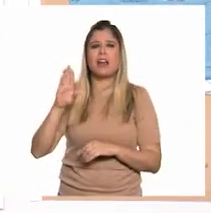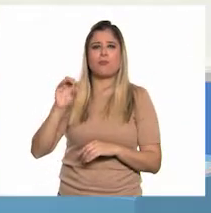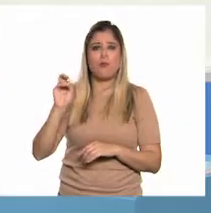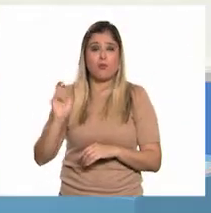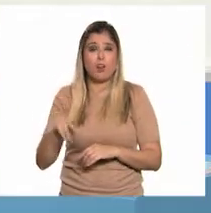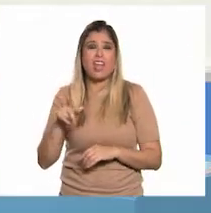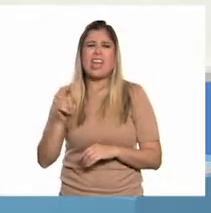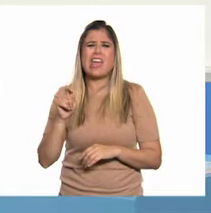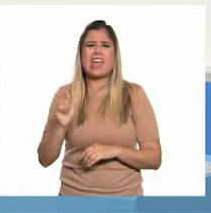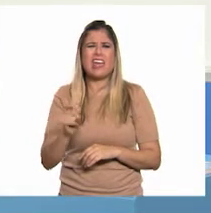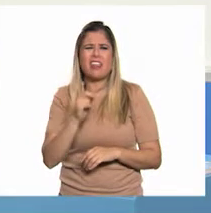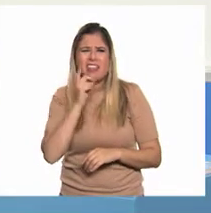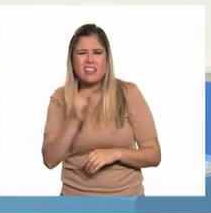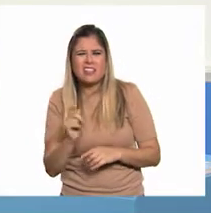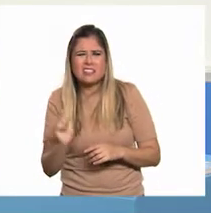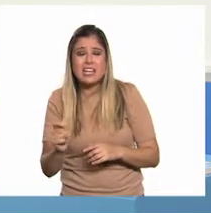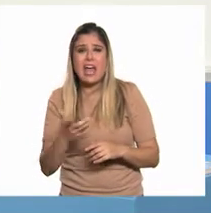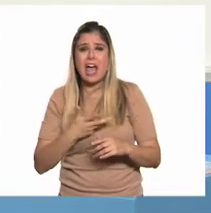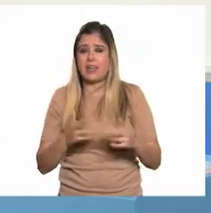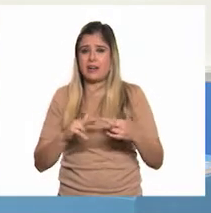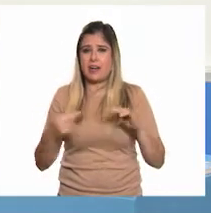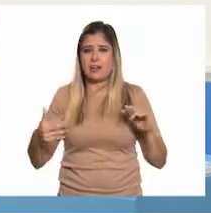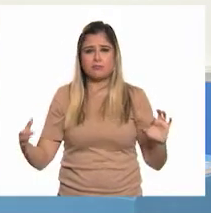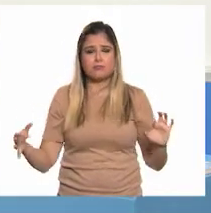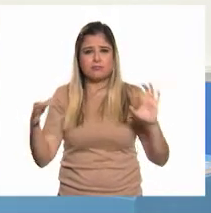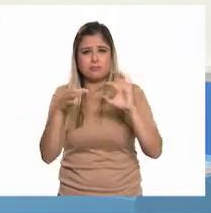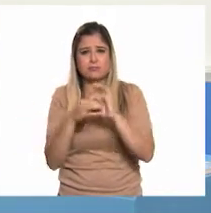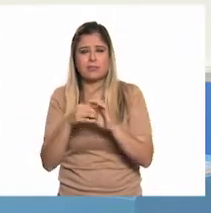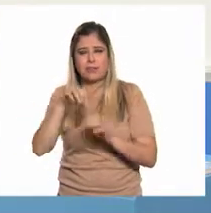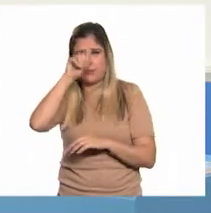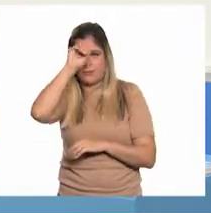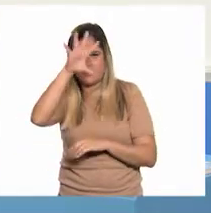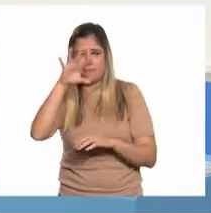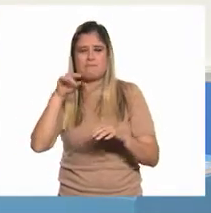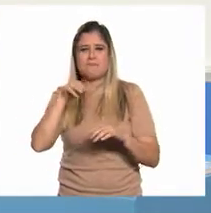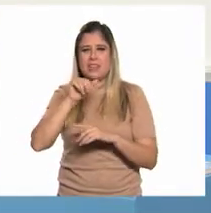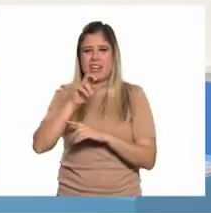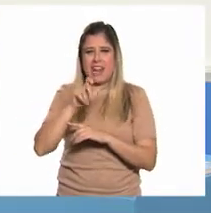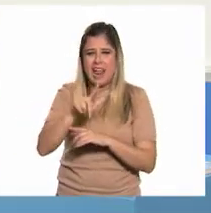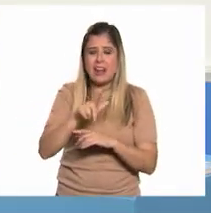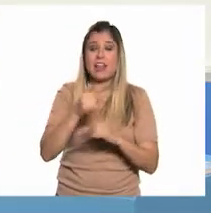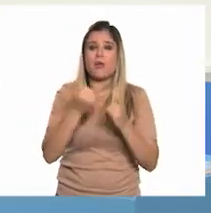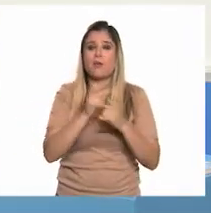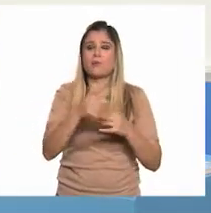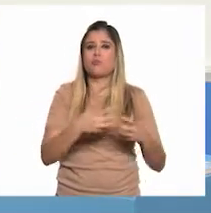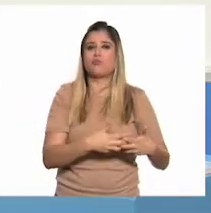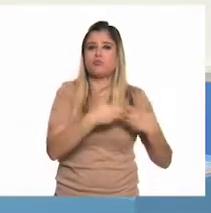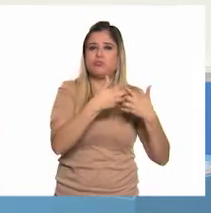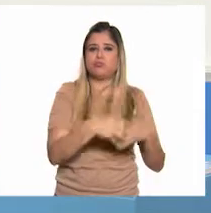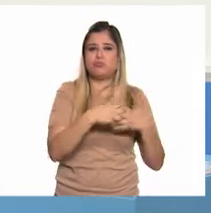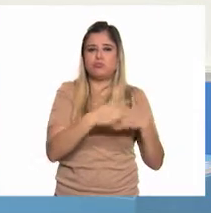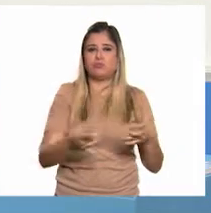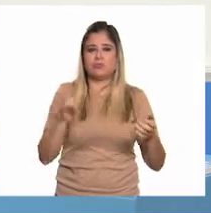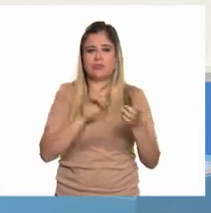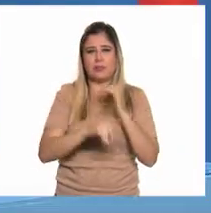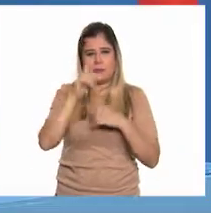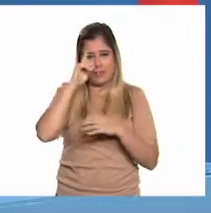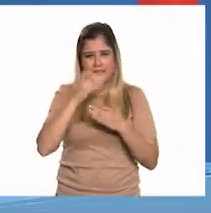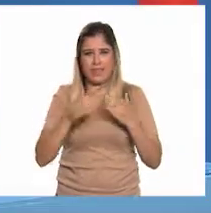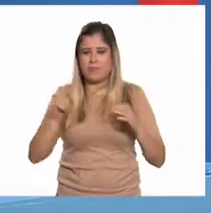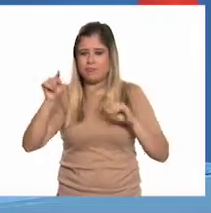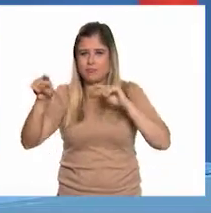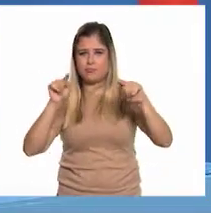Lo cual quiere decir que hay una relación entre un tipo de recurso mineral y la industria que se desarrolla en estos territorios.